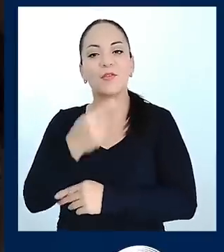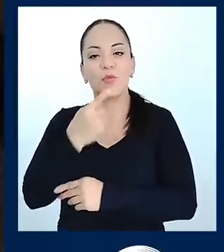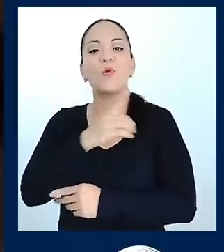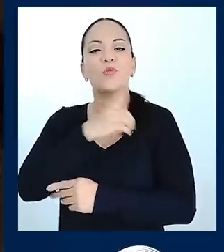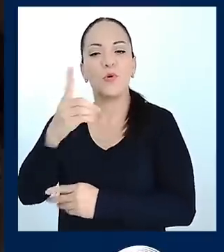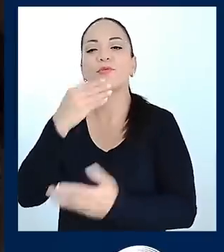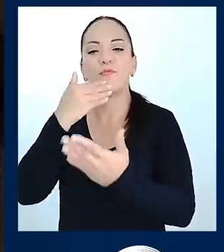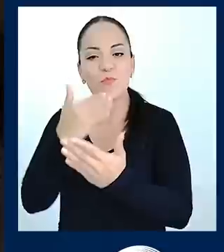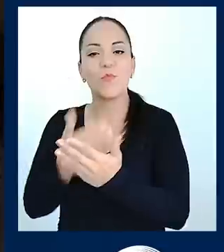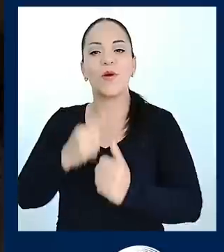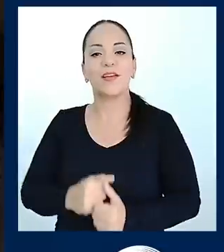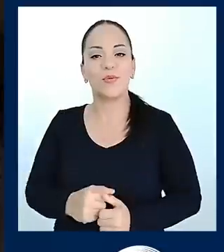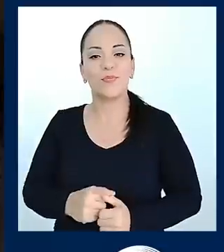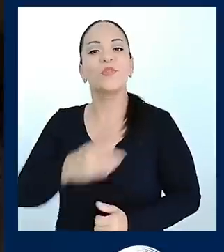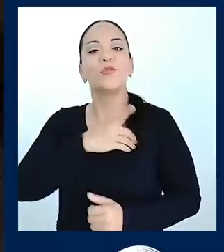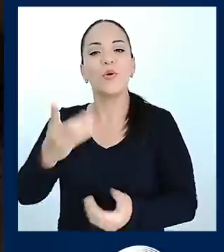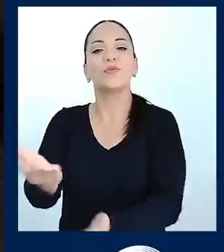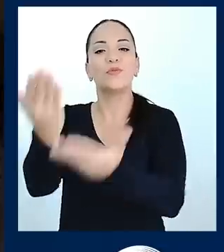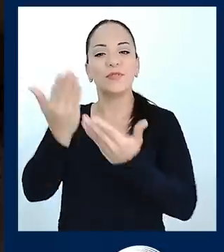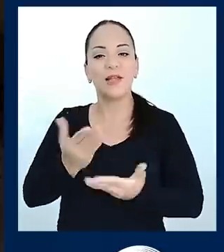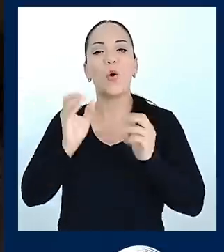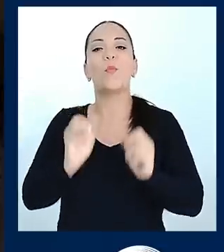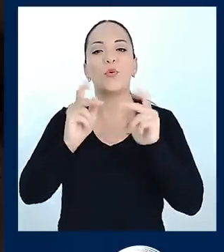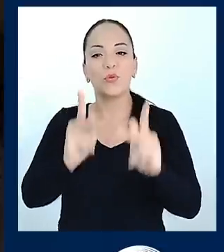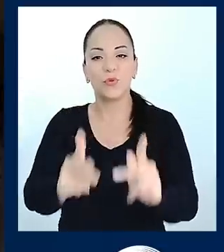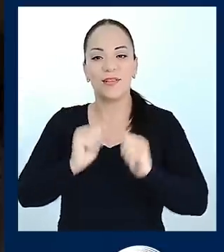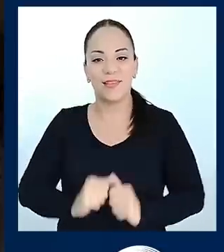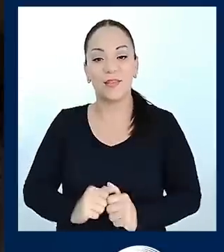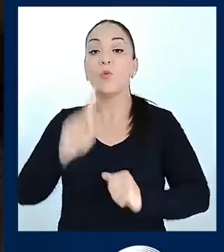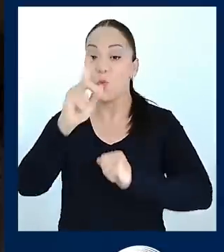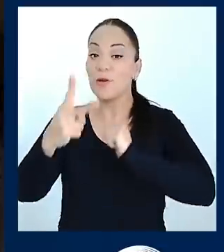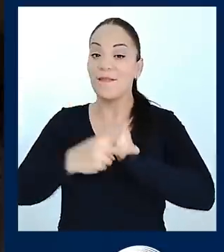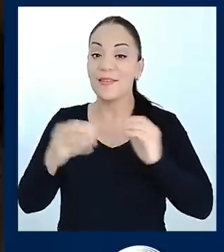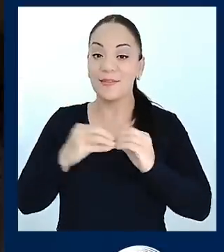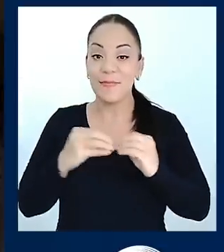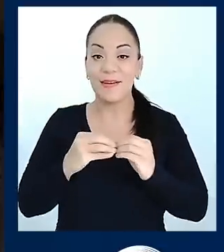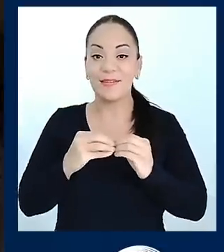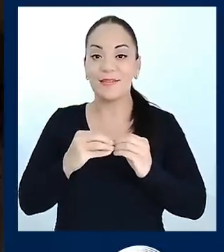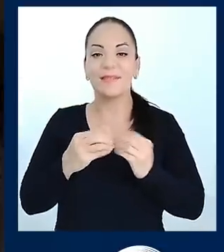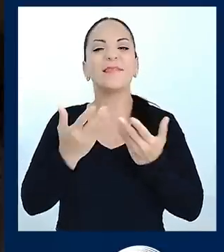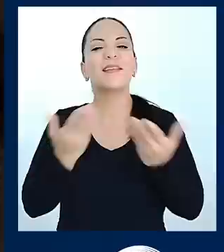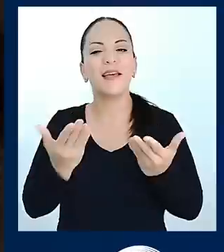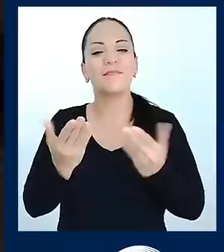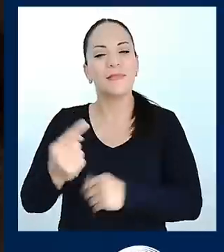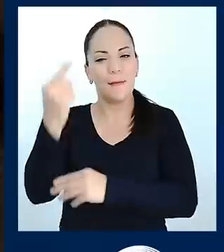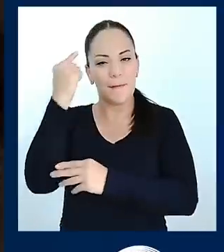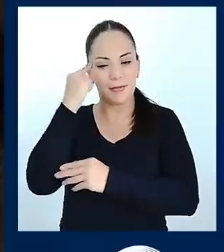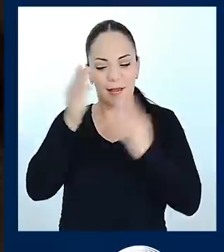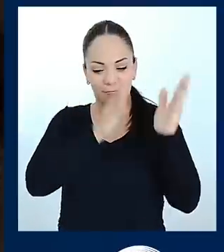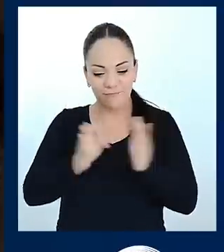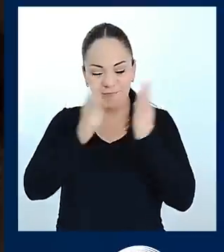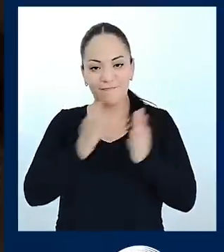dando esta oportunidad una vez más de enderezar el rumbo, de